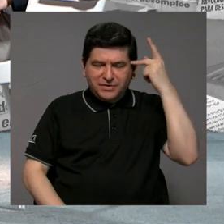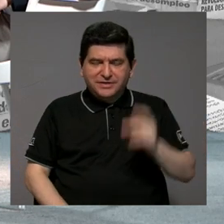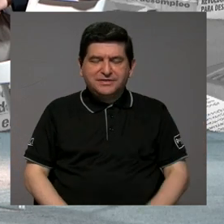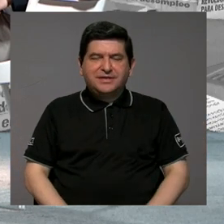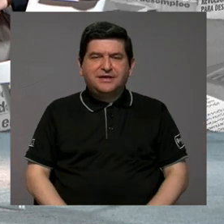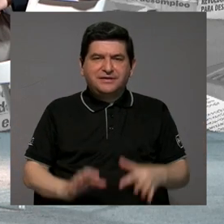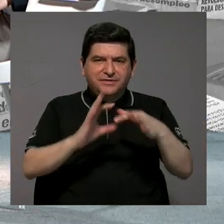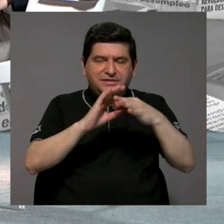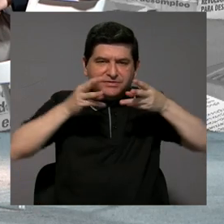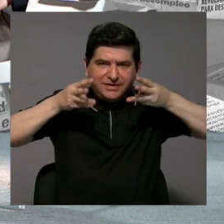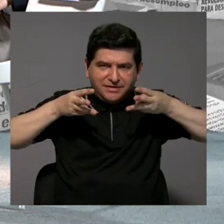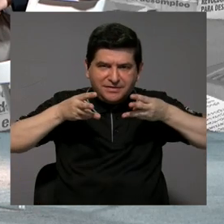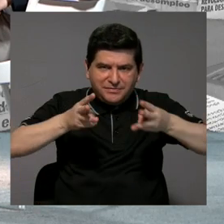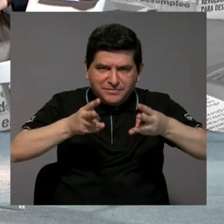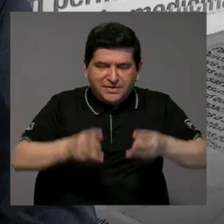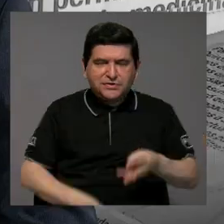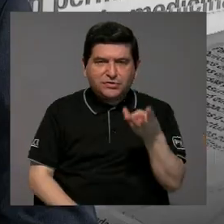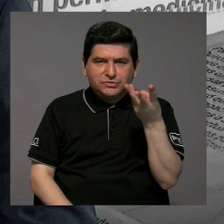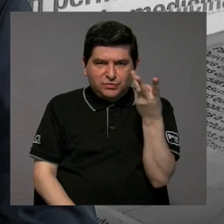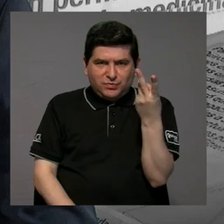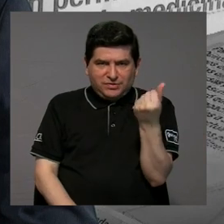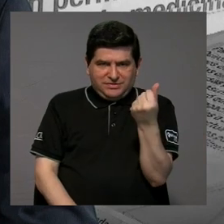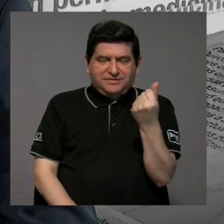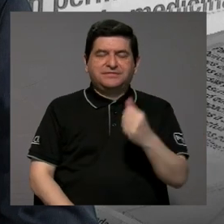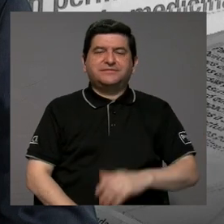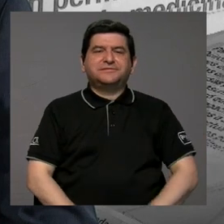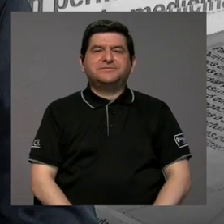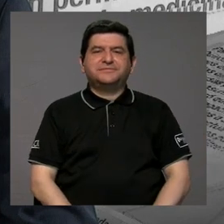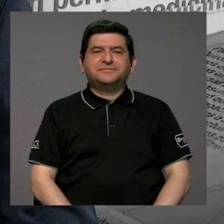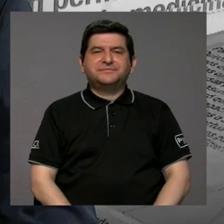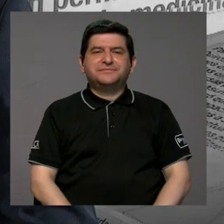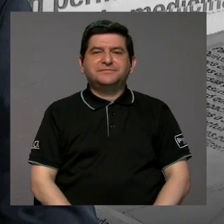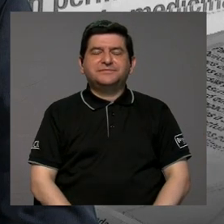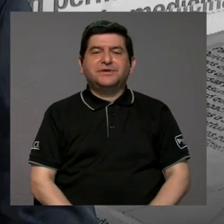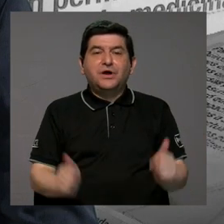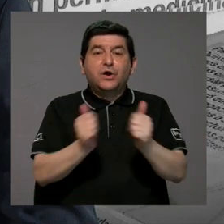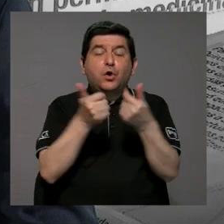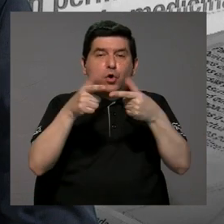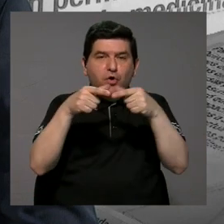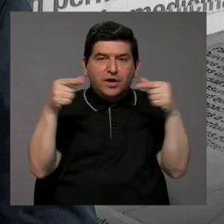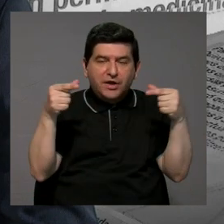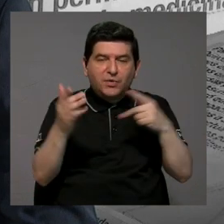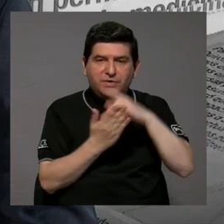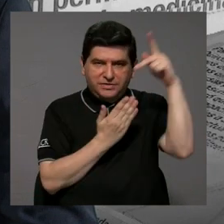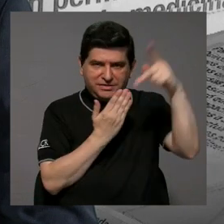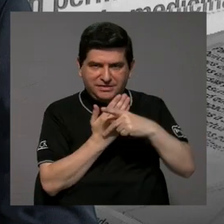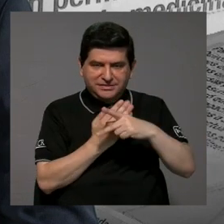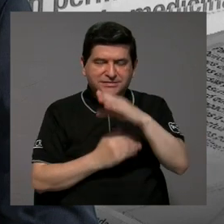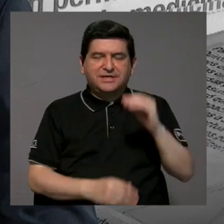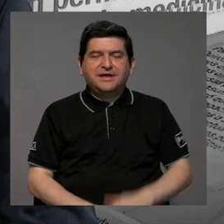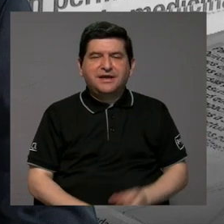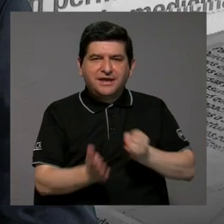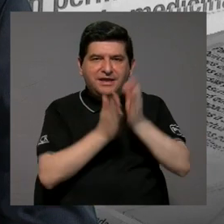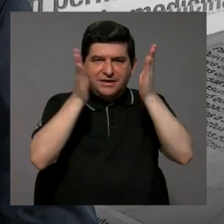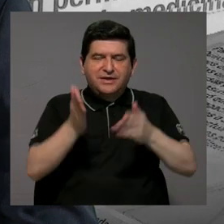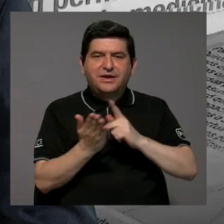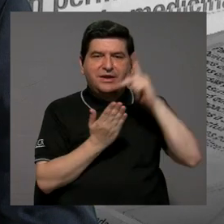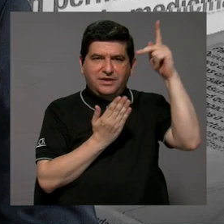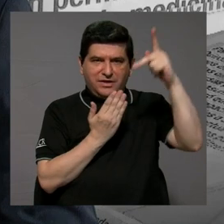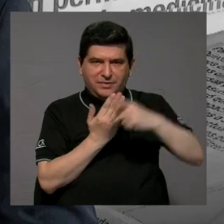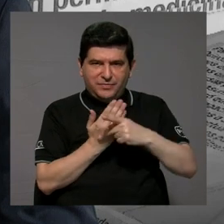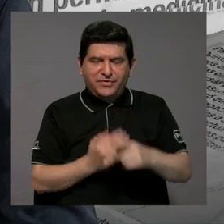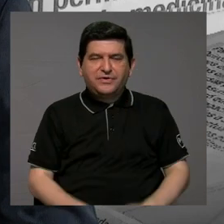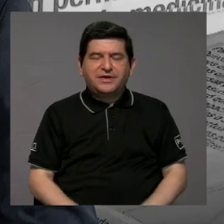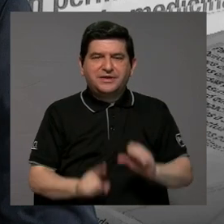Metodología y Métodos Cuantitativos con lenguajes de programación y también es investigador en el programa